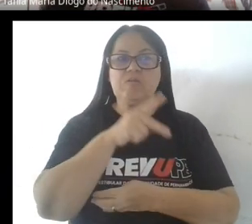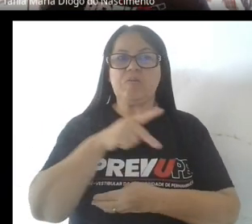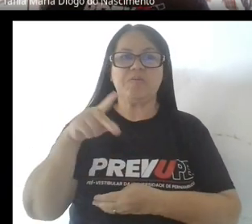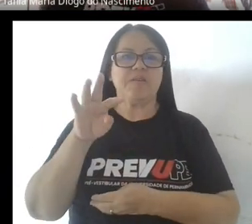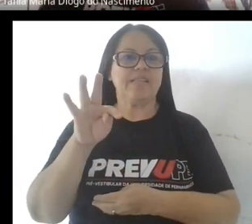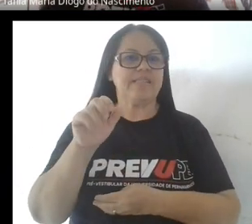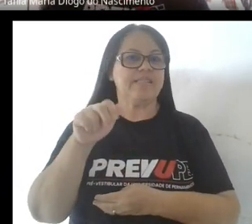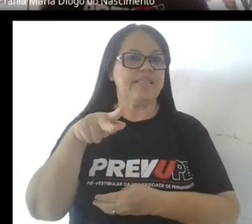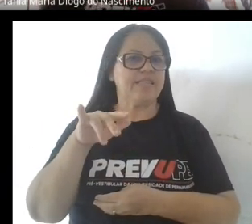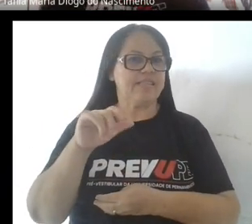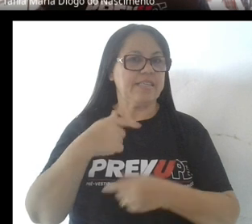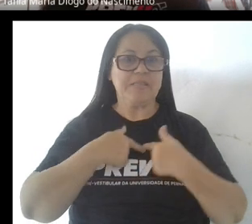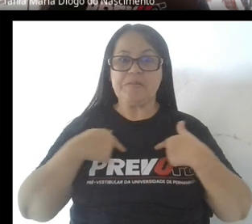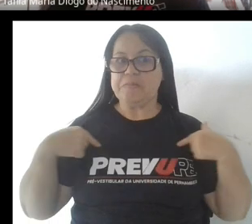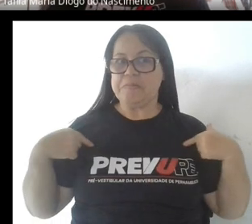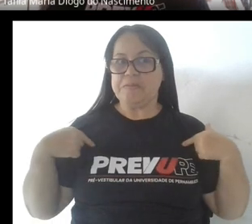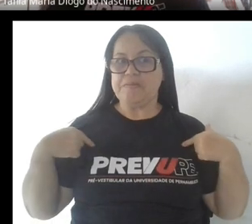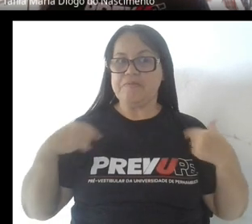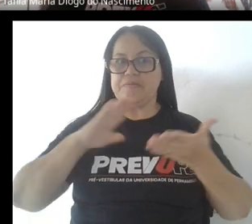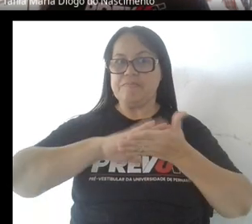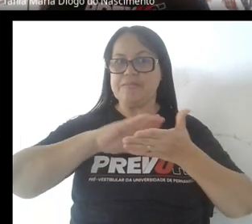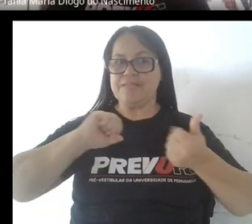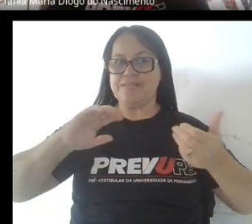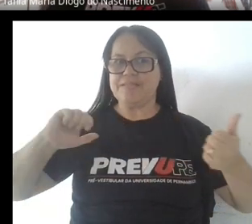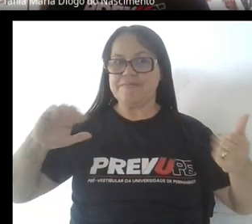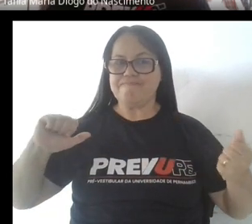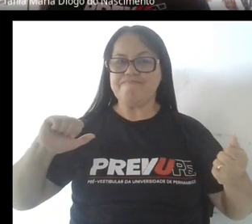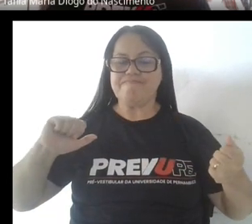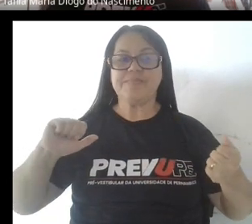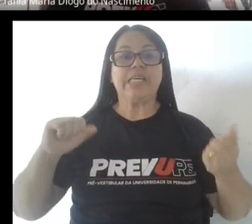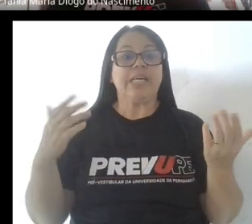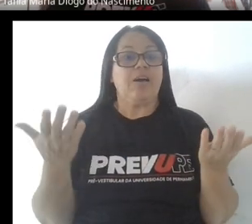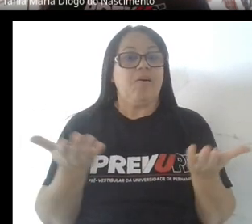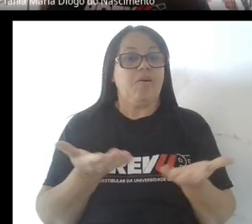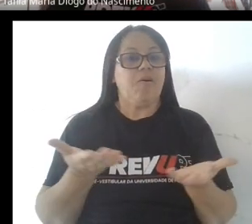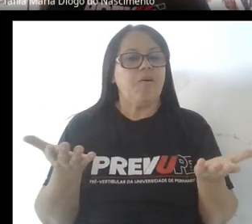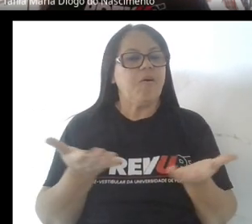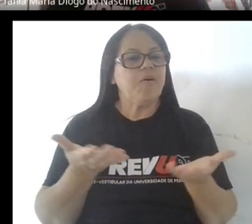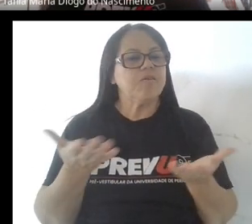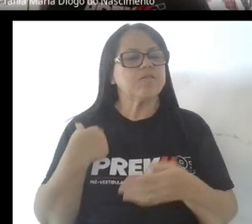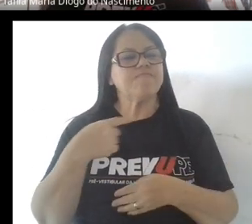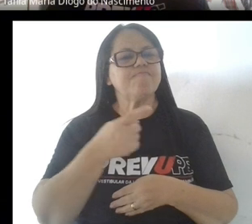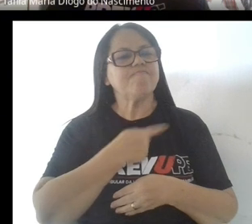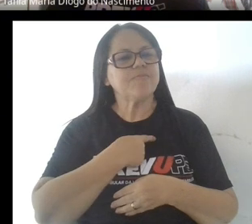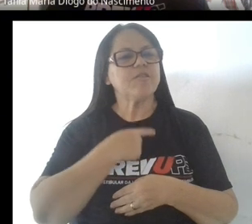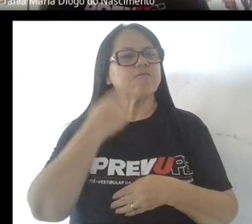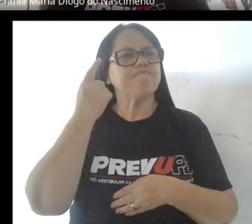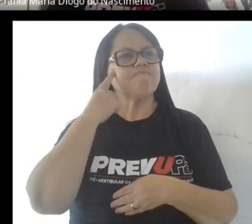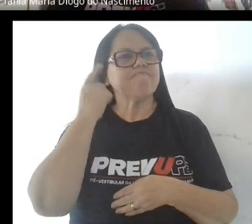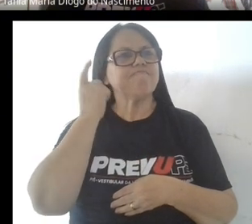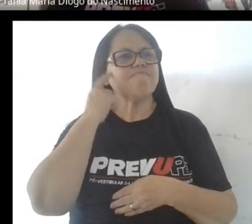profesora Tania Diogo de Prehupe Español y hoy os invitamos a